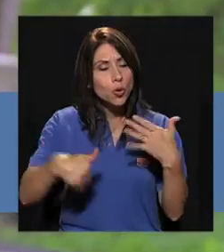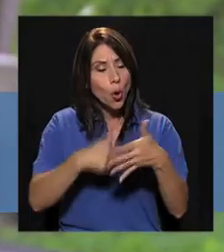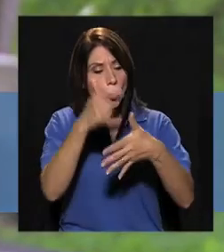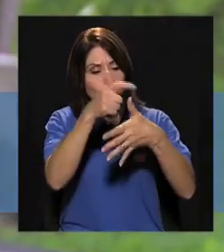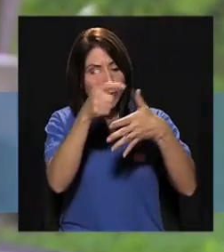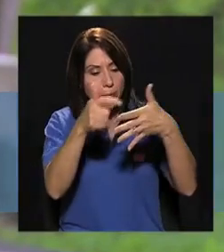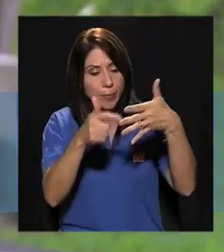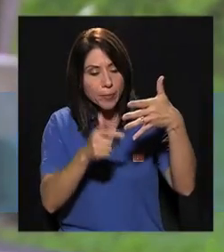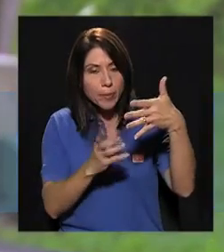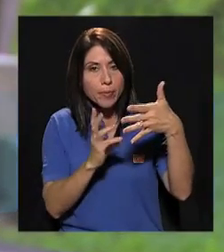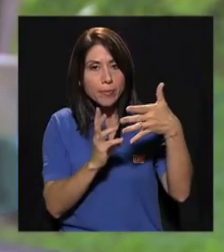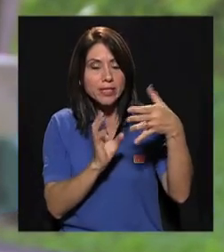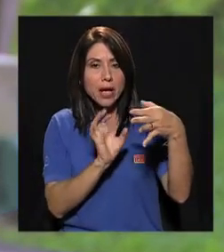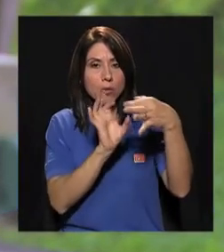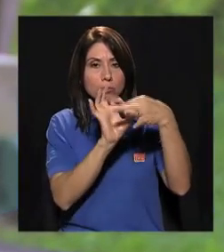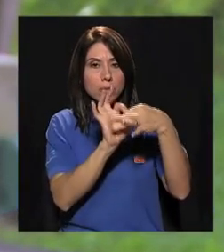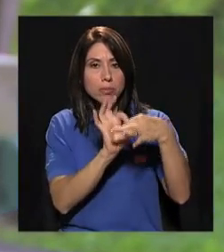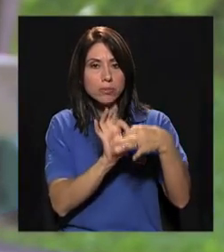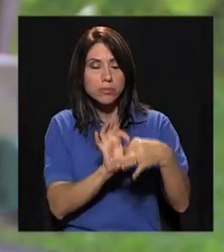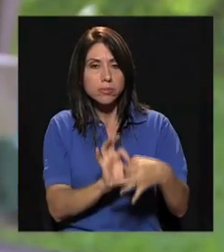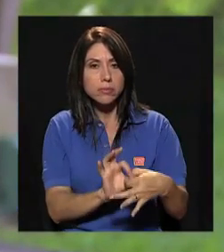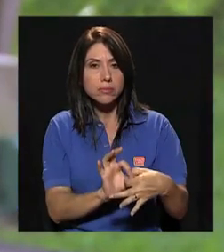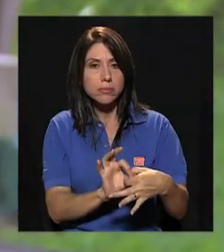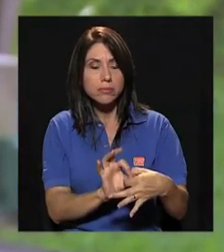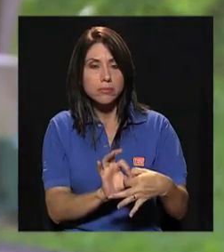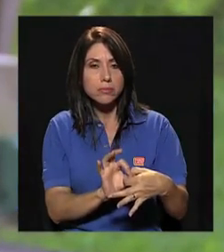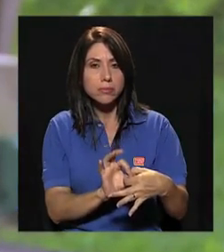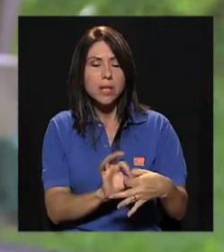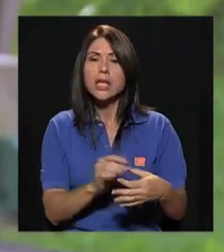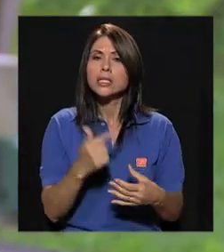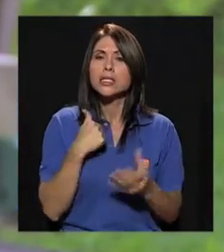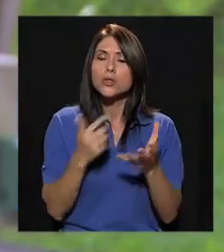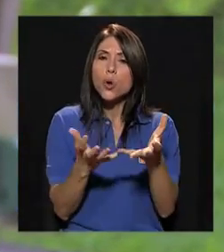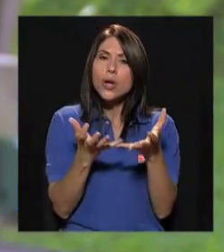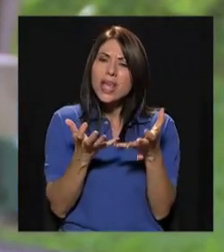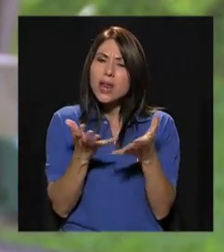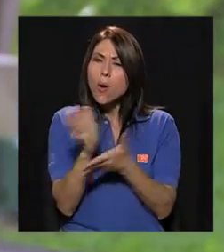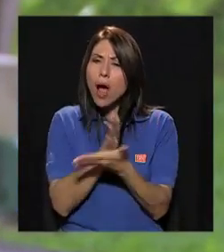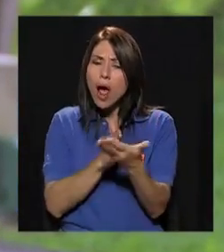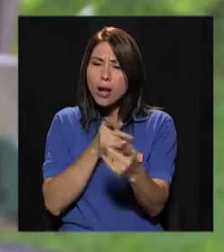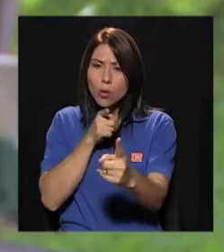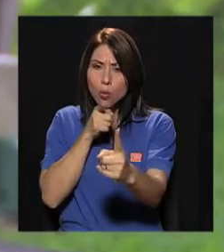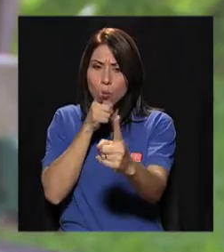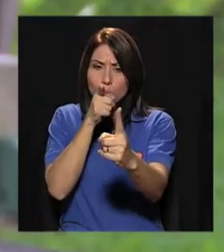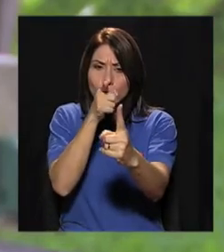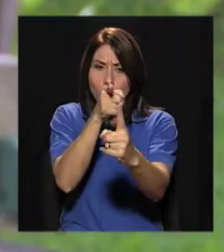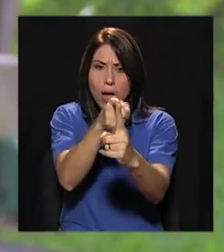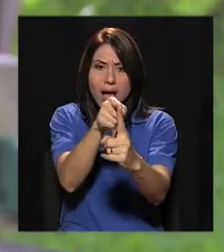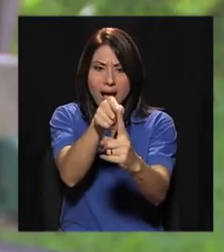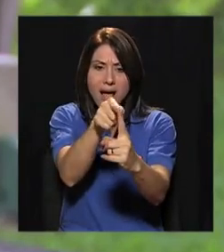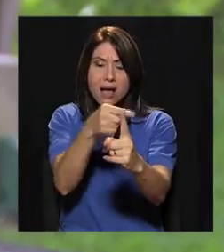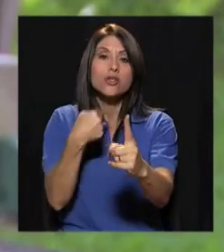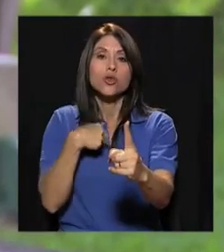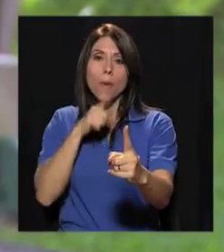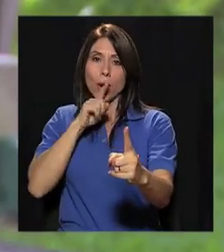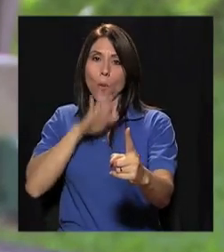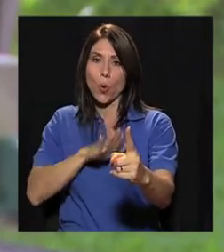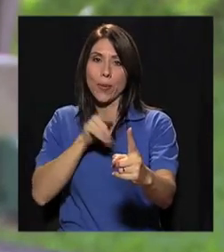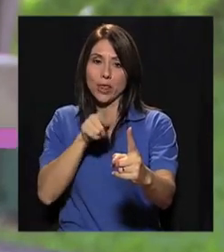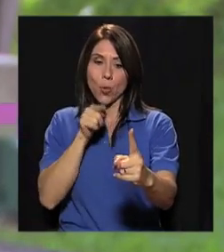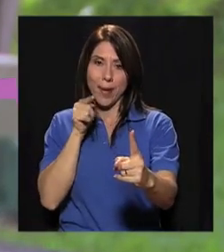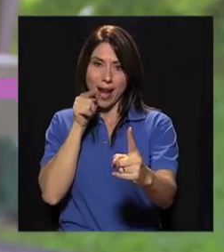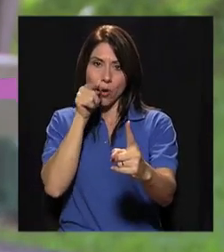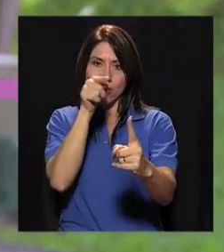Todos los puntos están unos entrelazados, o sea, si yo quiero una meta, me comprometo para